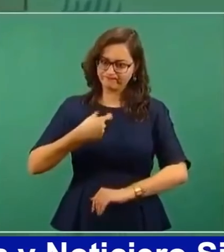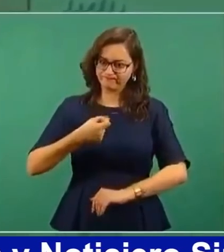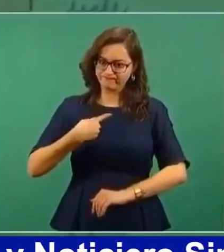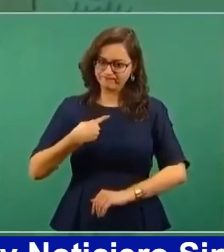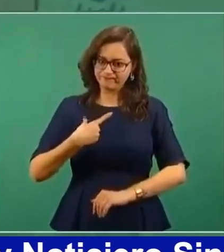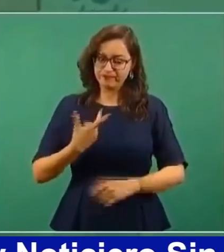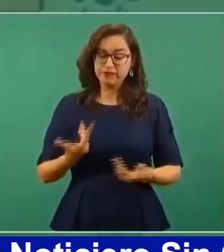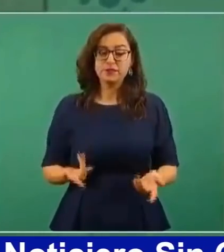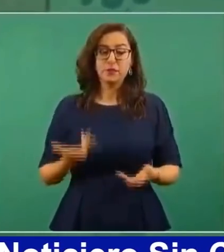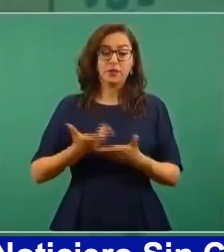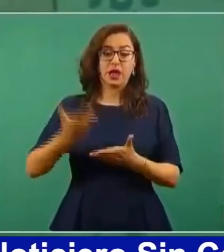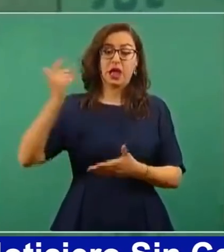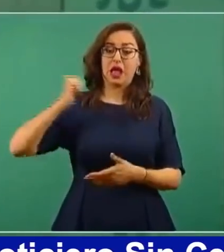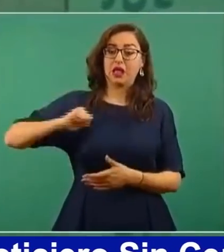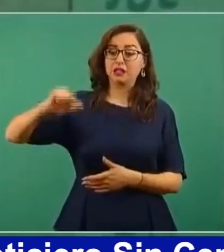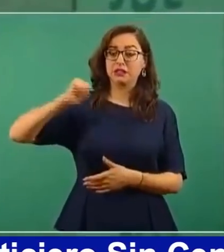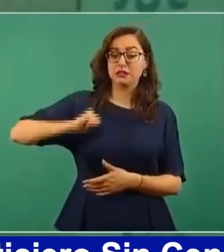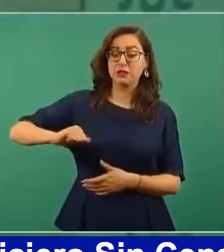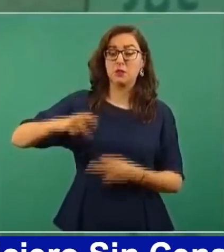liberales es cuando